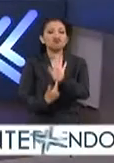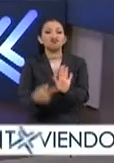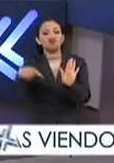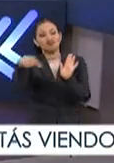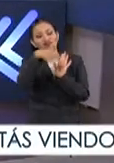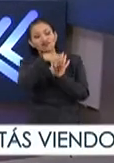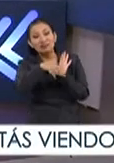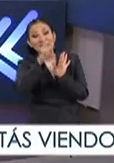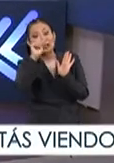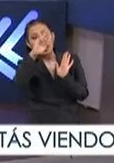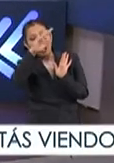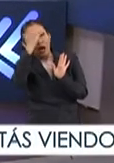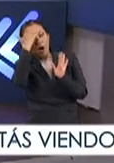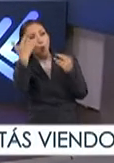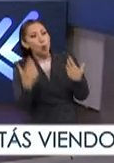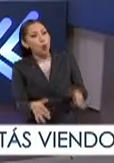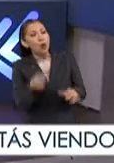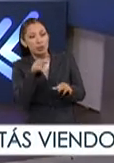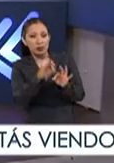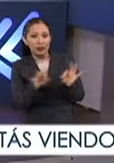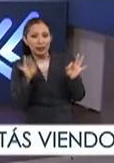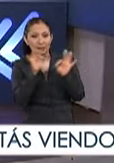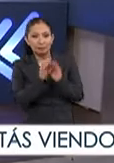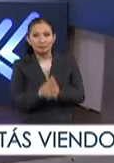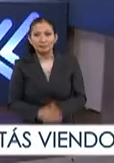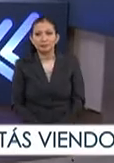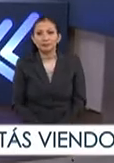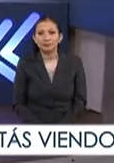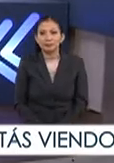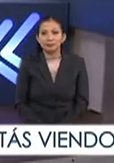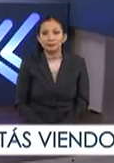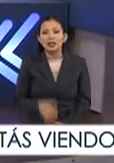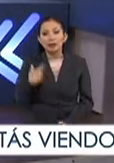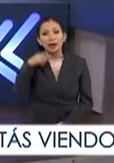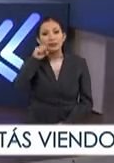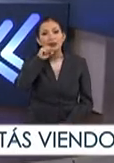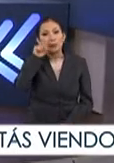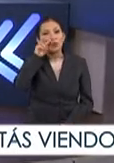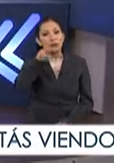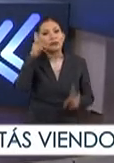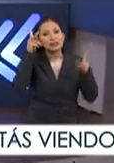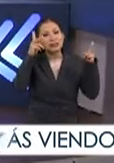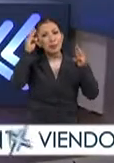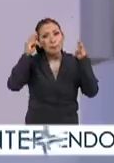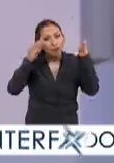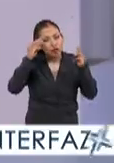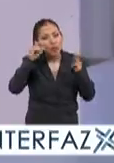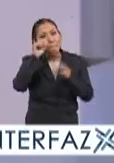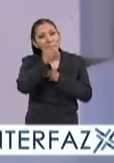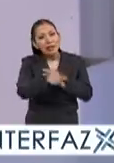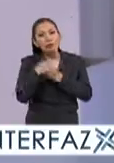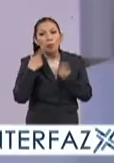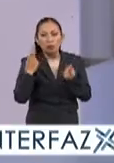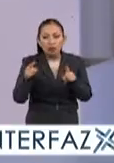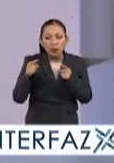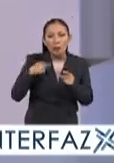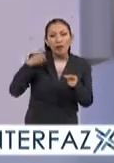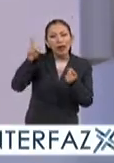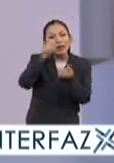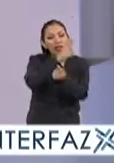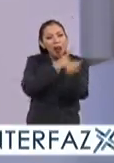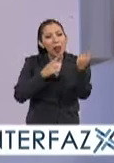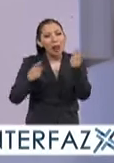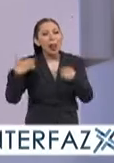en términos de reconocimiento es muy importante y se van a encontrar también cuando visiten los propios músicos por ahí